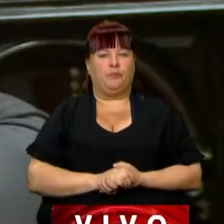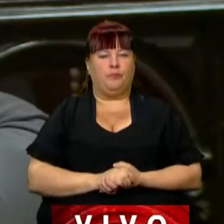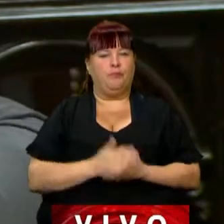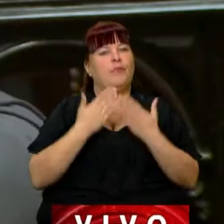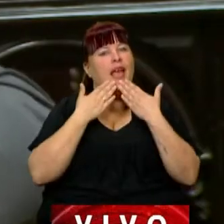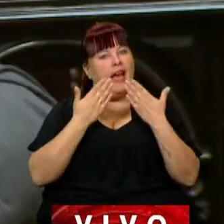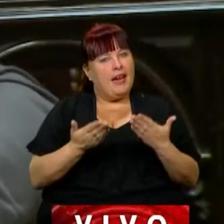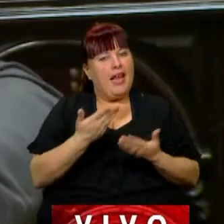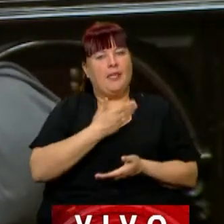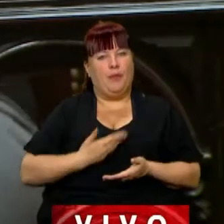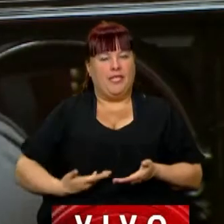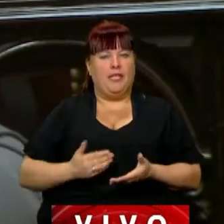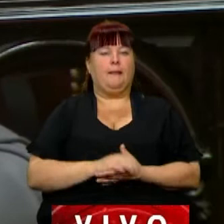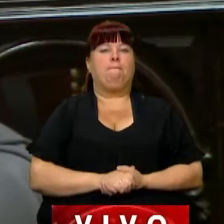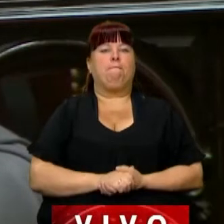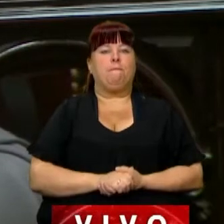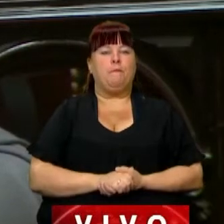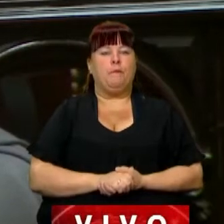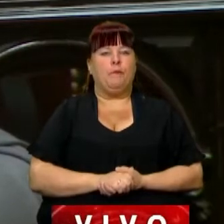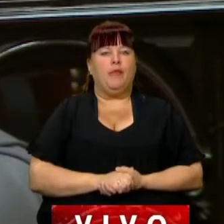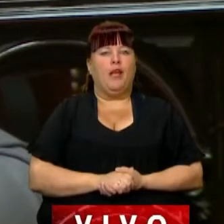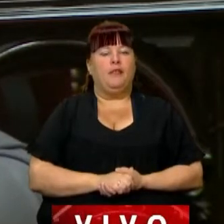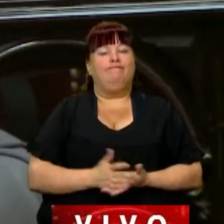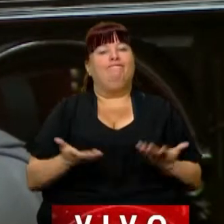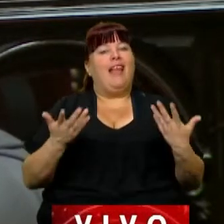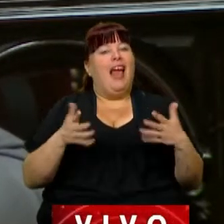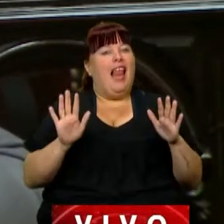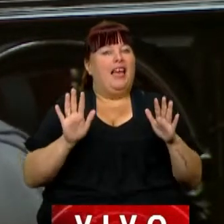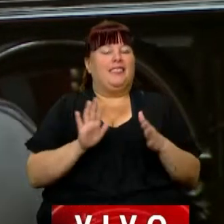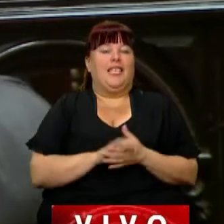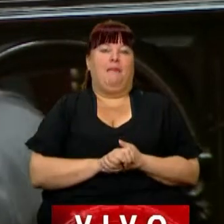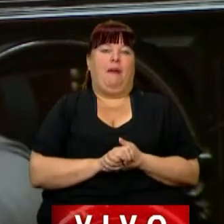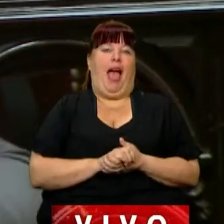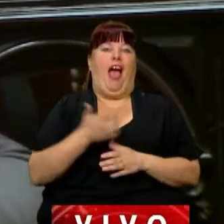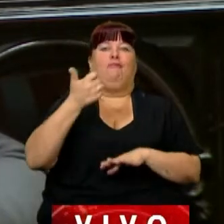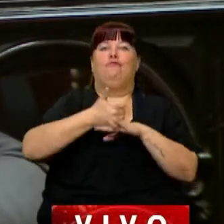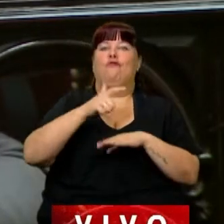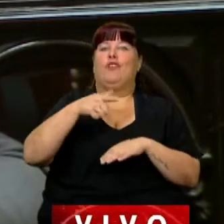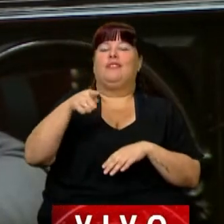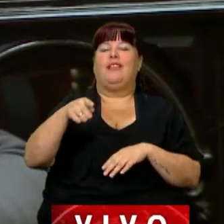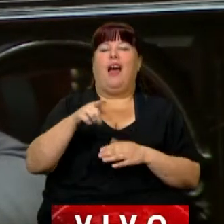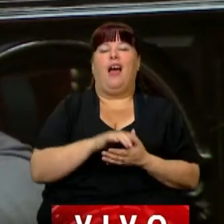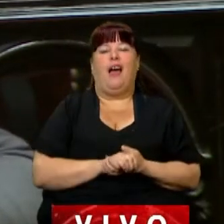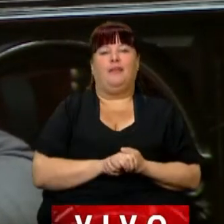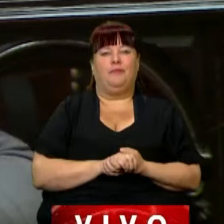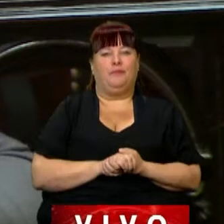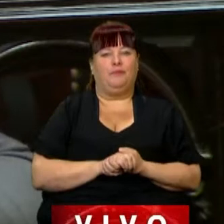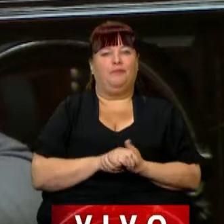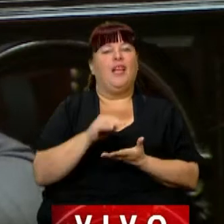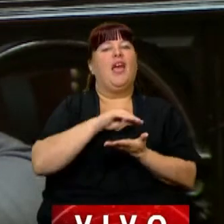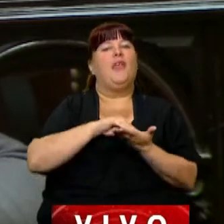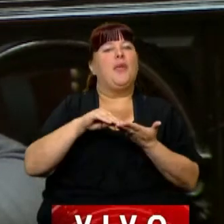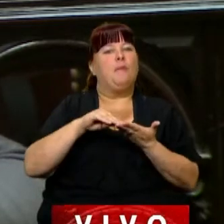Gracias, Presidente. Lamento que no esté presente el